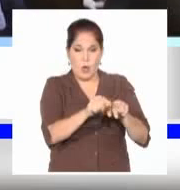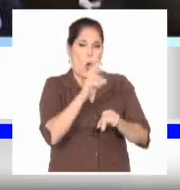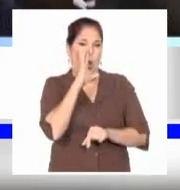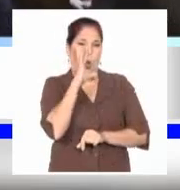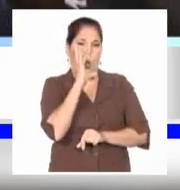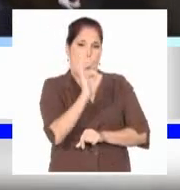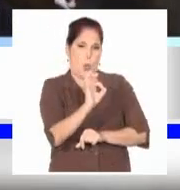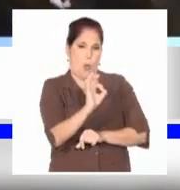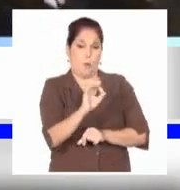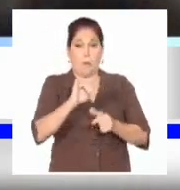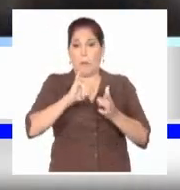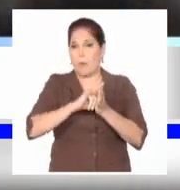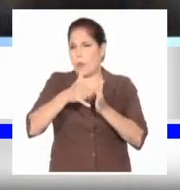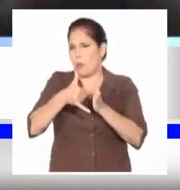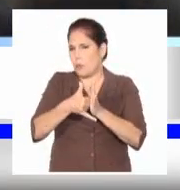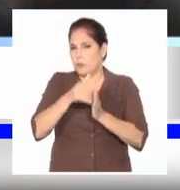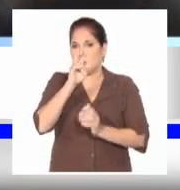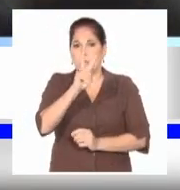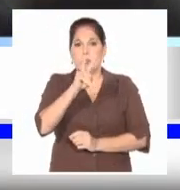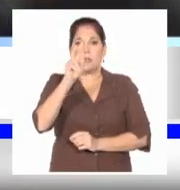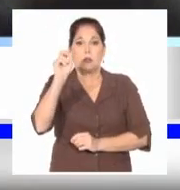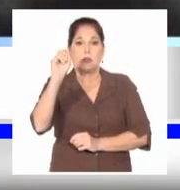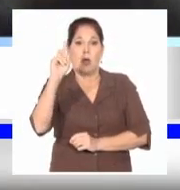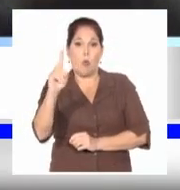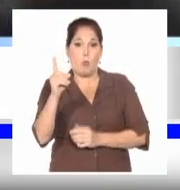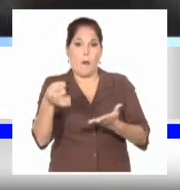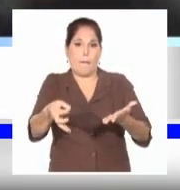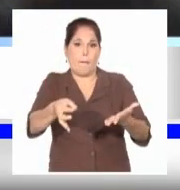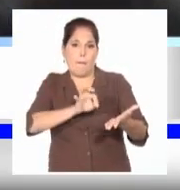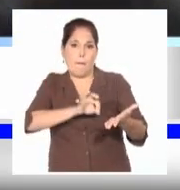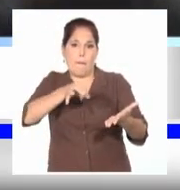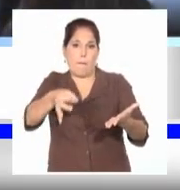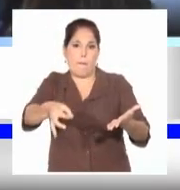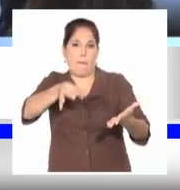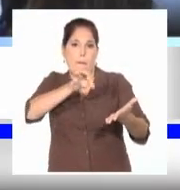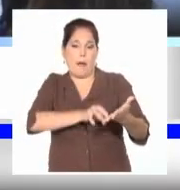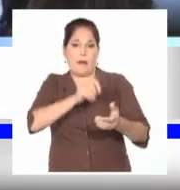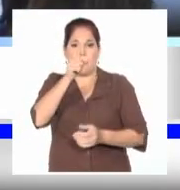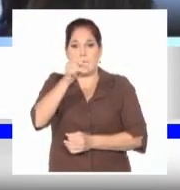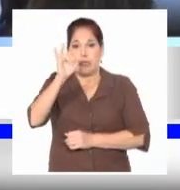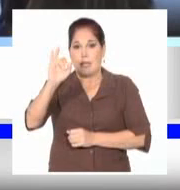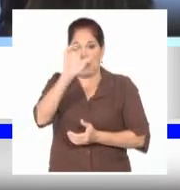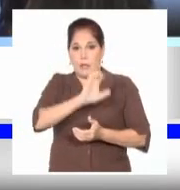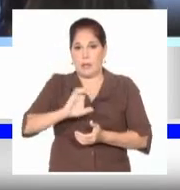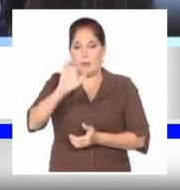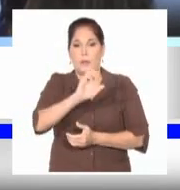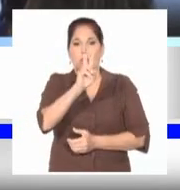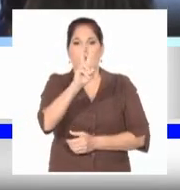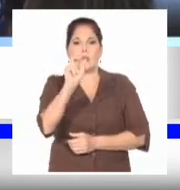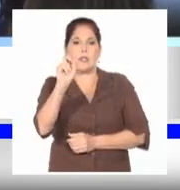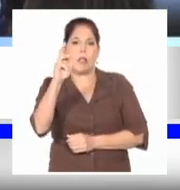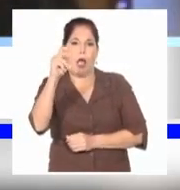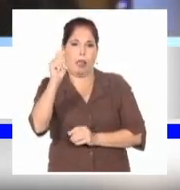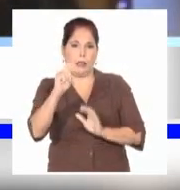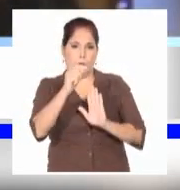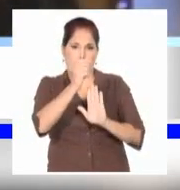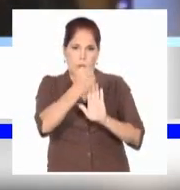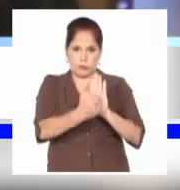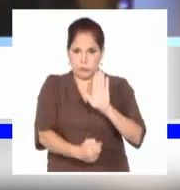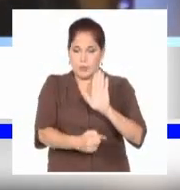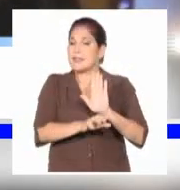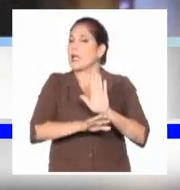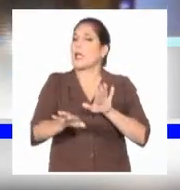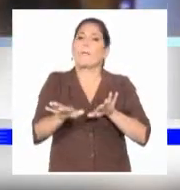El proyecto cuenta con 201 páginas, 17 capítulos y 217 artículos. Quedó listo para ser